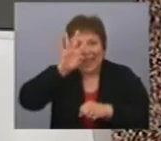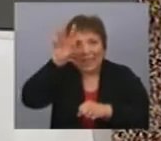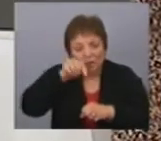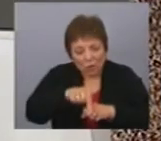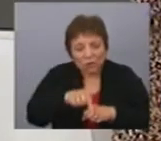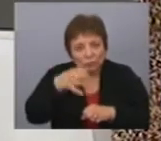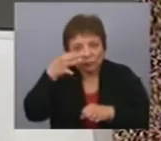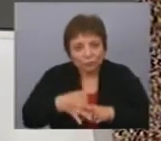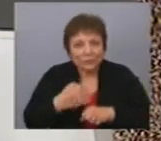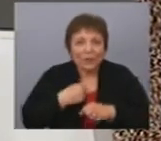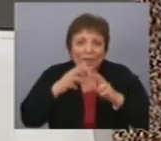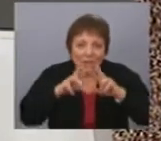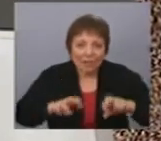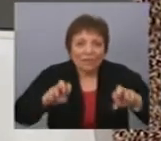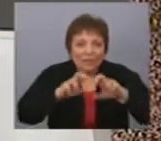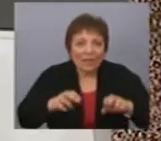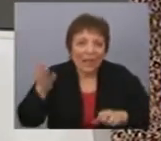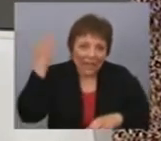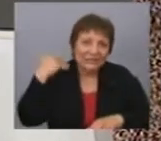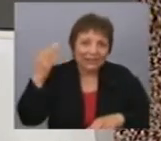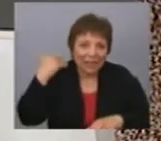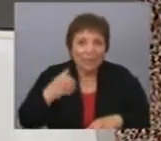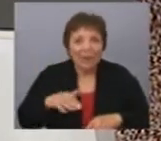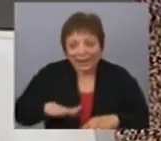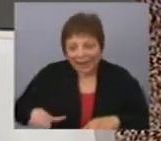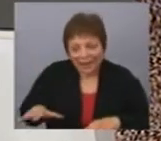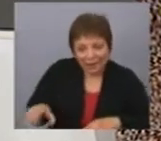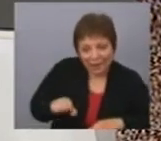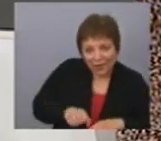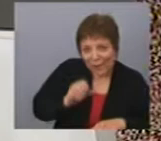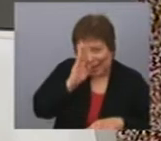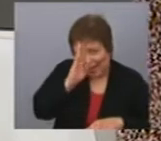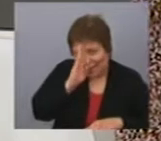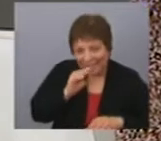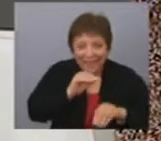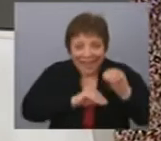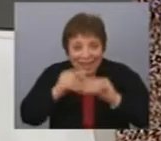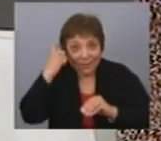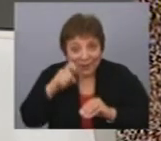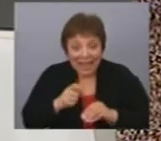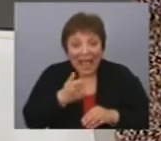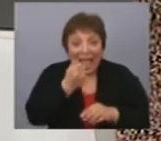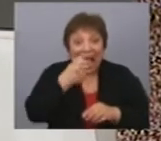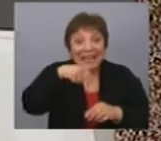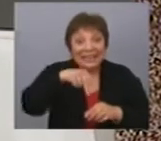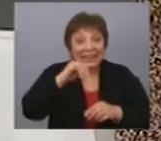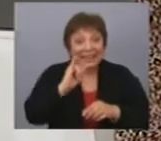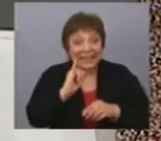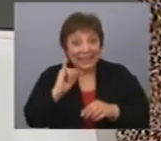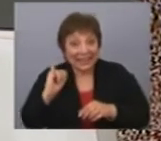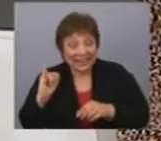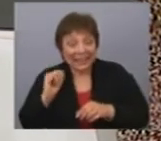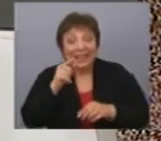algo de lo que venimos investigando desde hace algún tiempo. ¿Cómo surgió la idea de este proyecto? La ANI, que es la Agencia